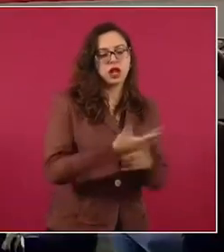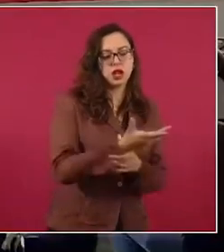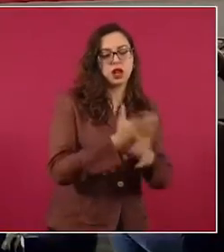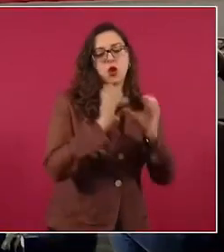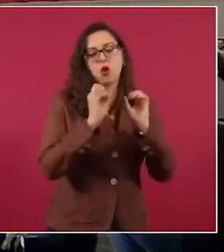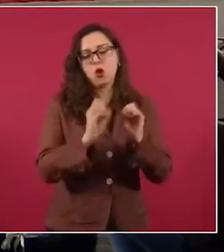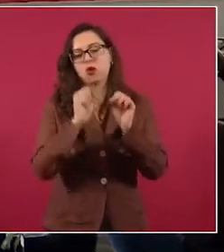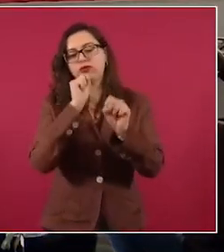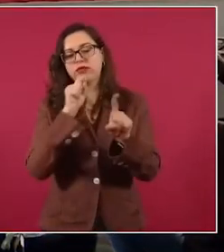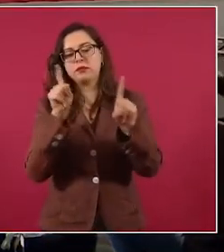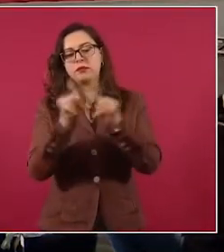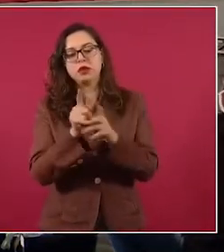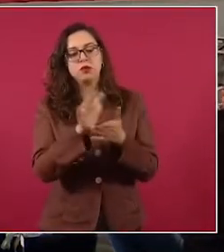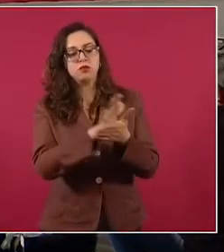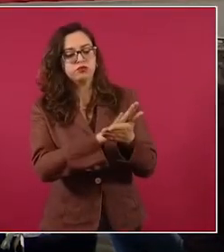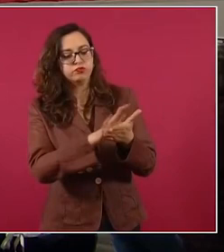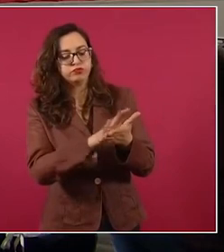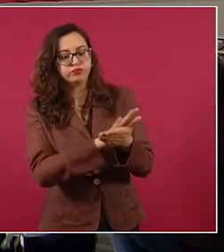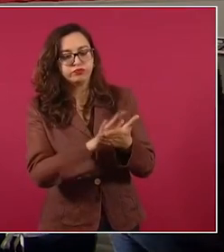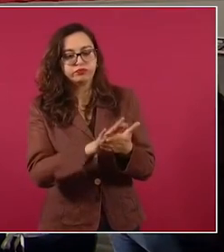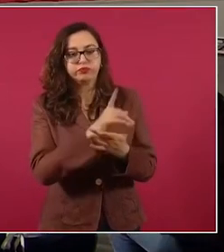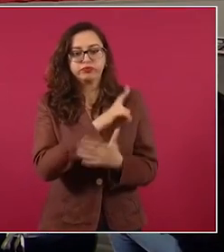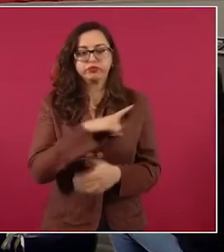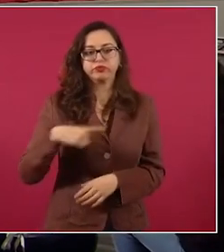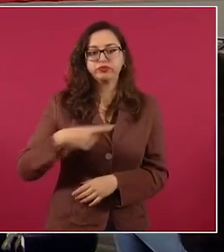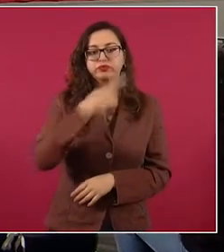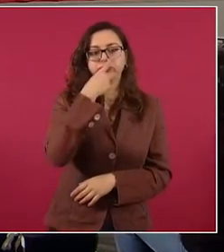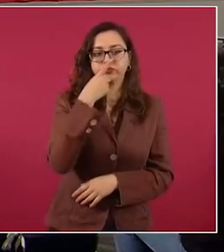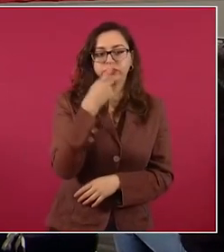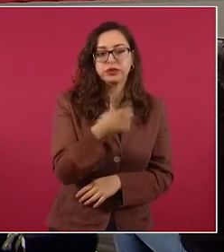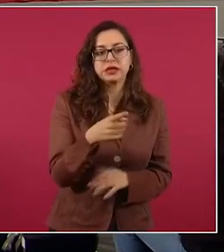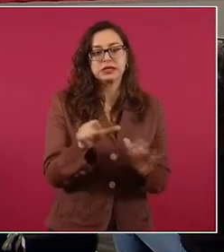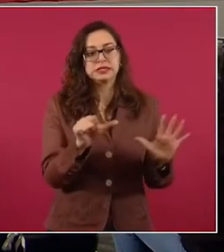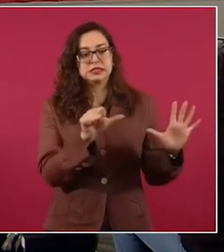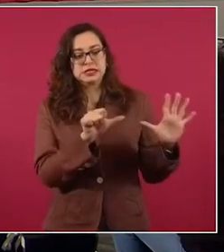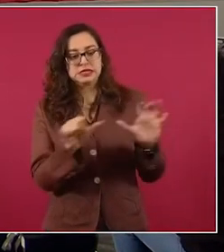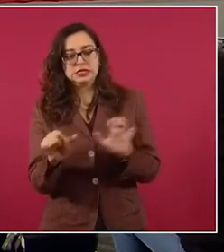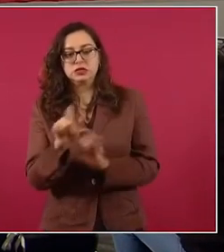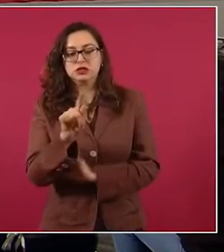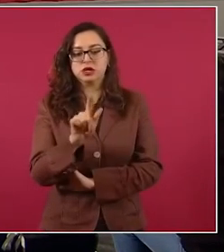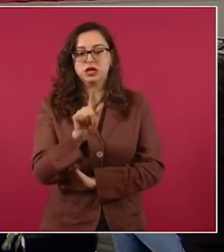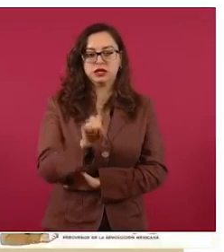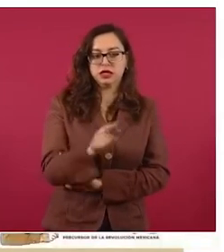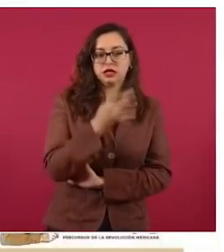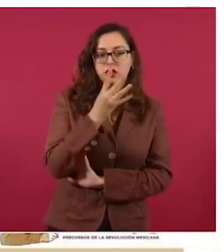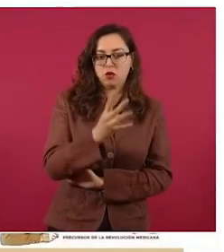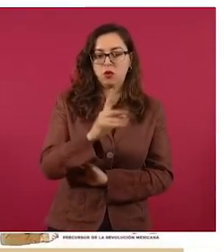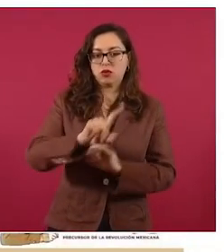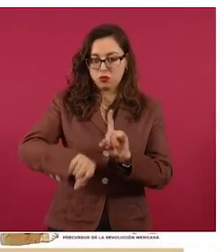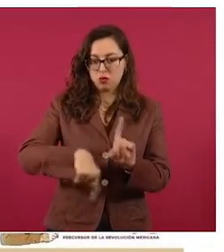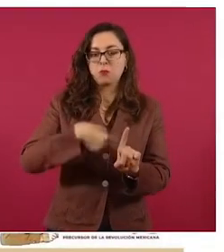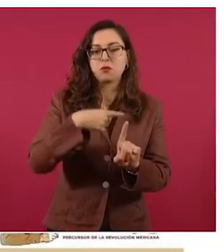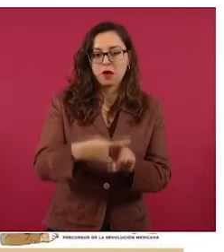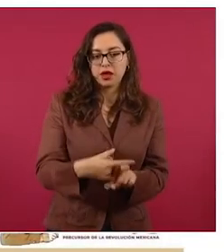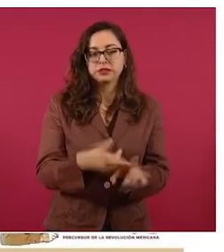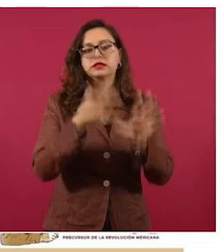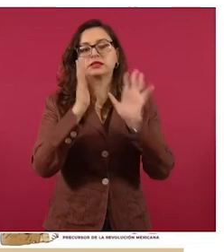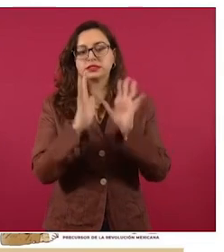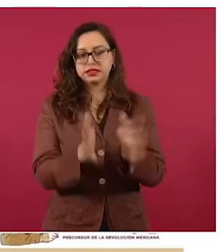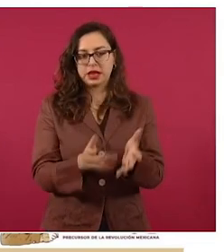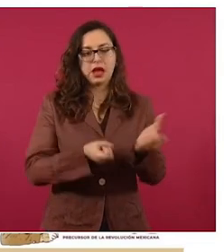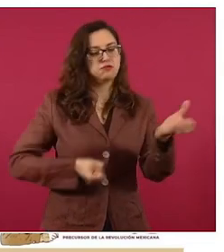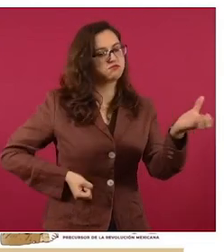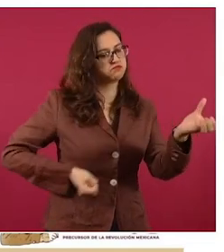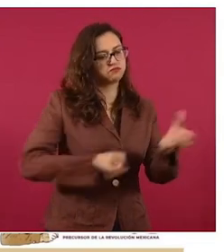grato señalar que 674 más personas más se encuentran